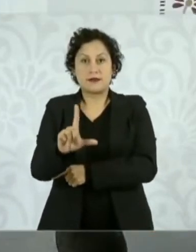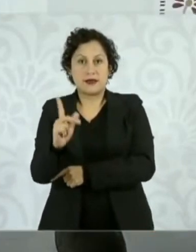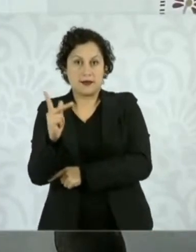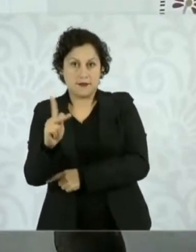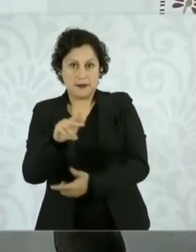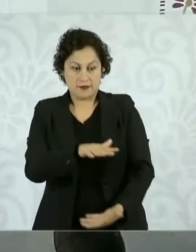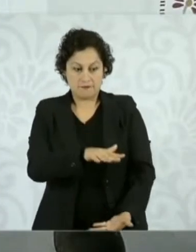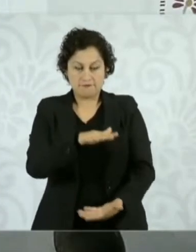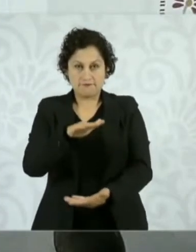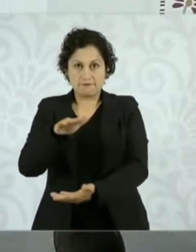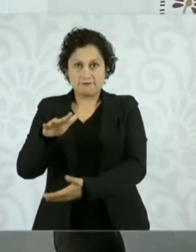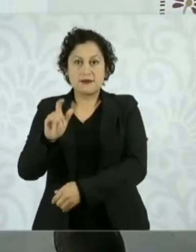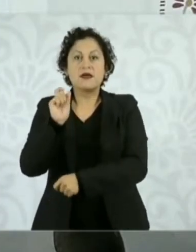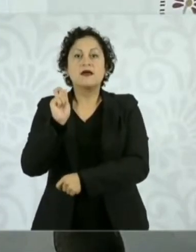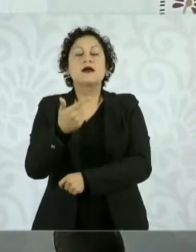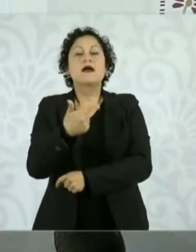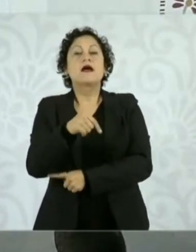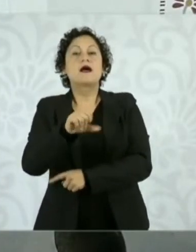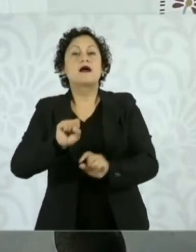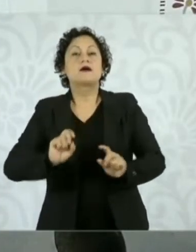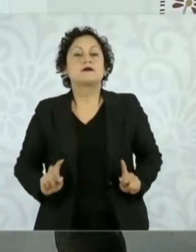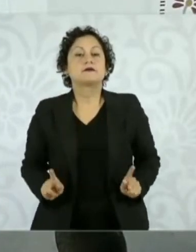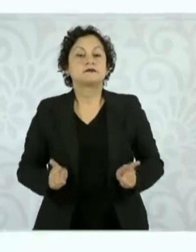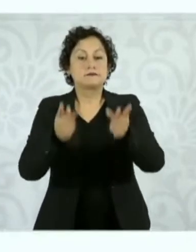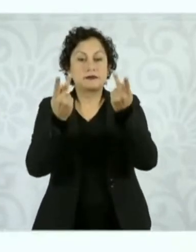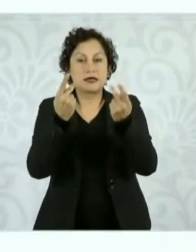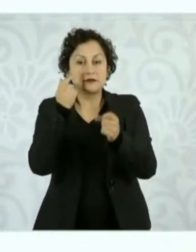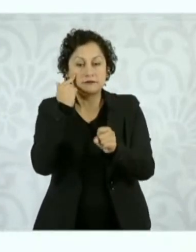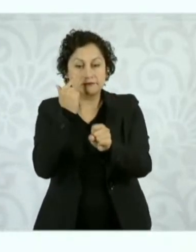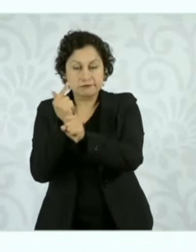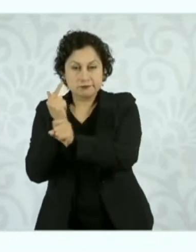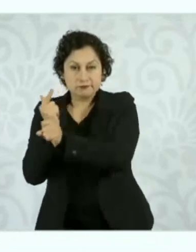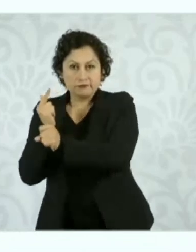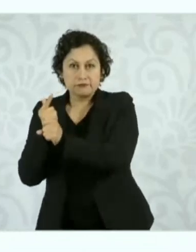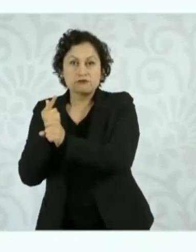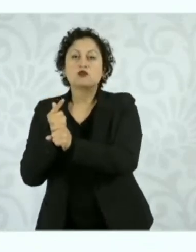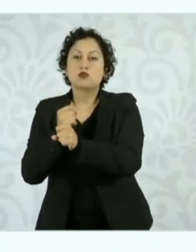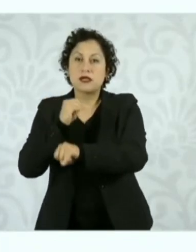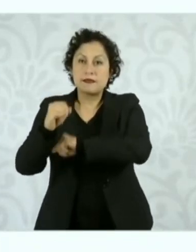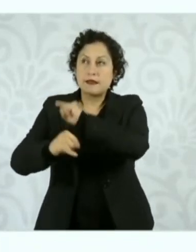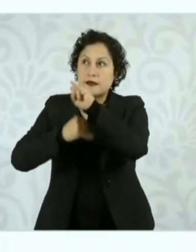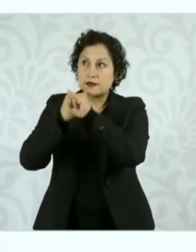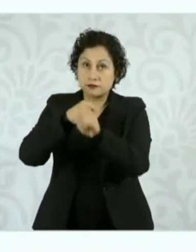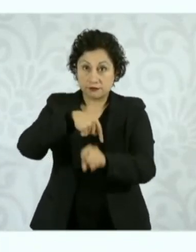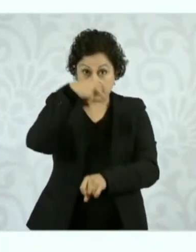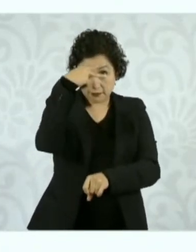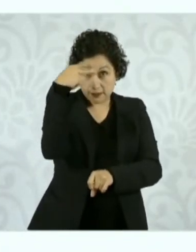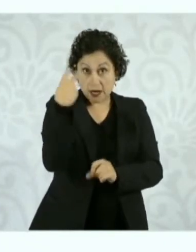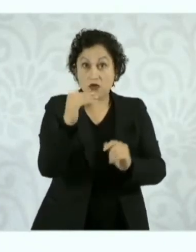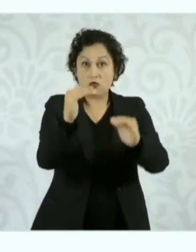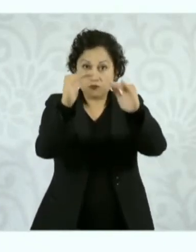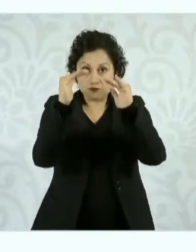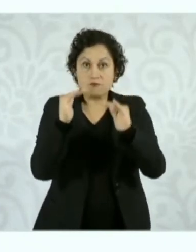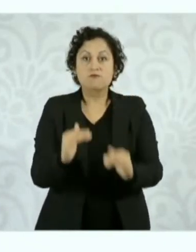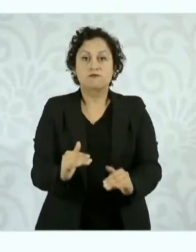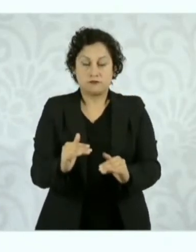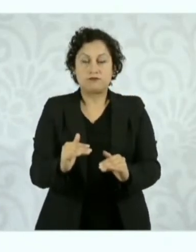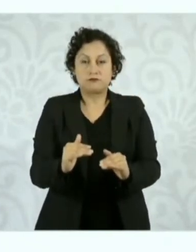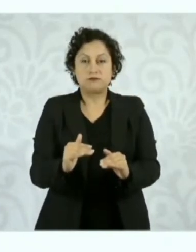observar que el precio de este combustible se encuentra por debajo de los precios internacionales en las 220